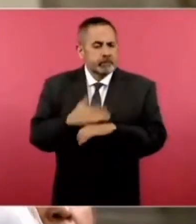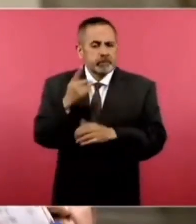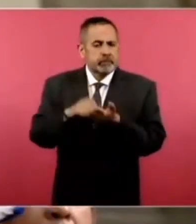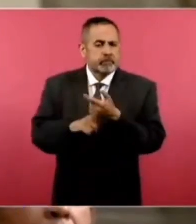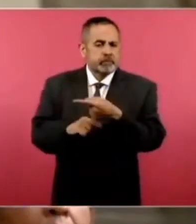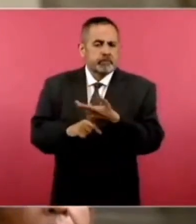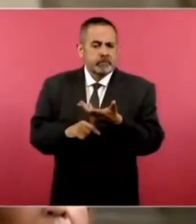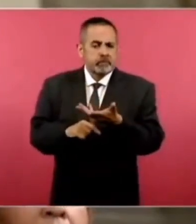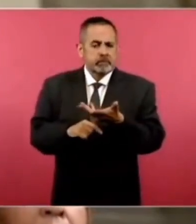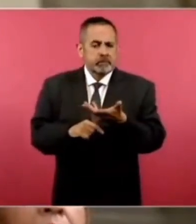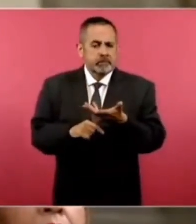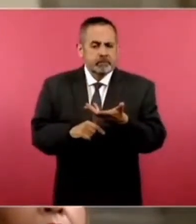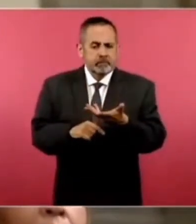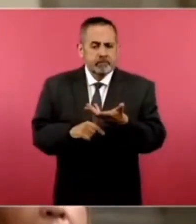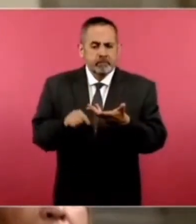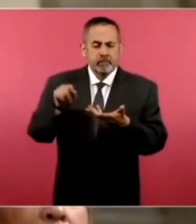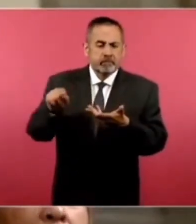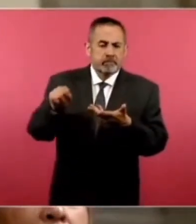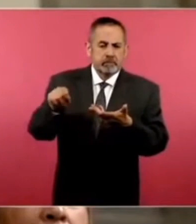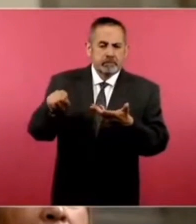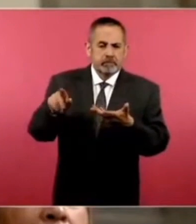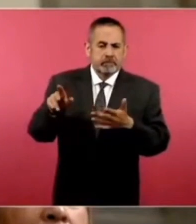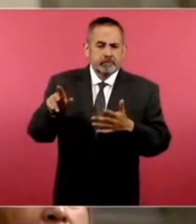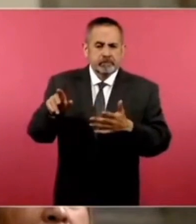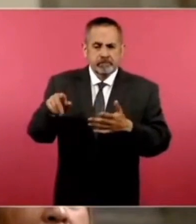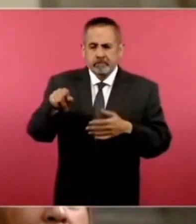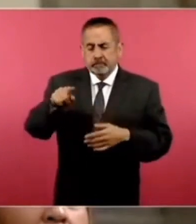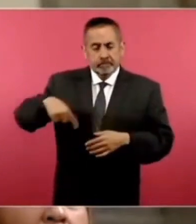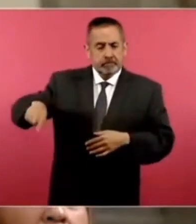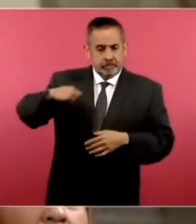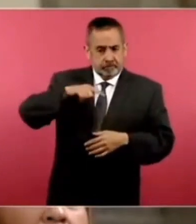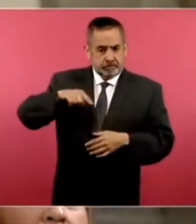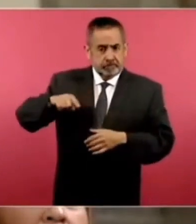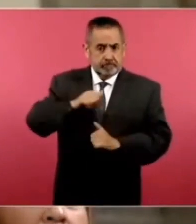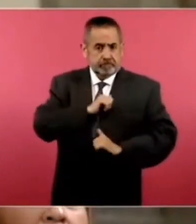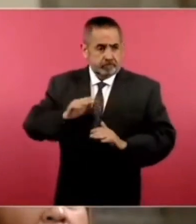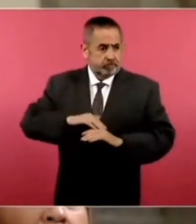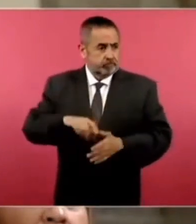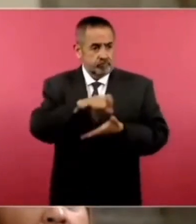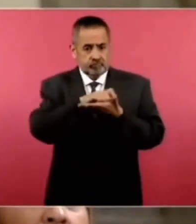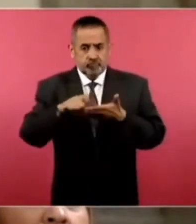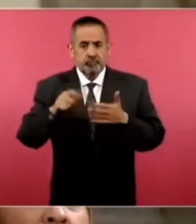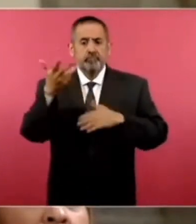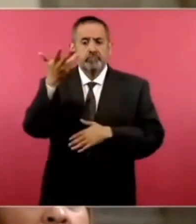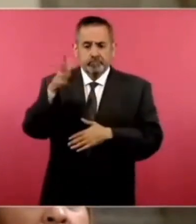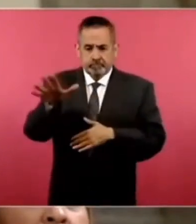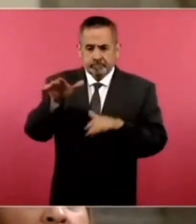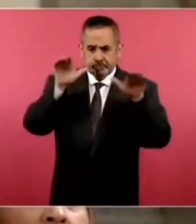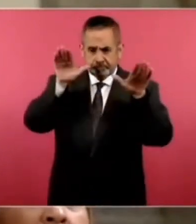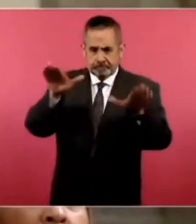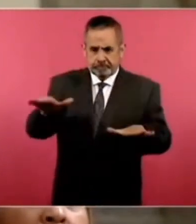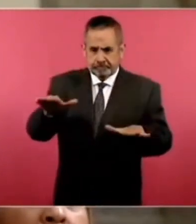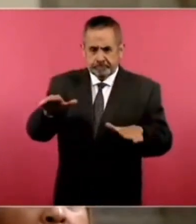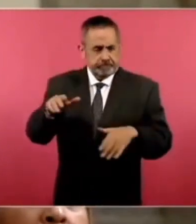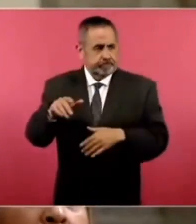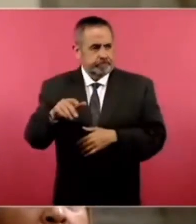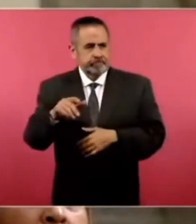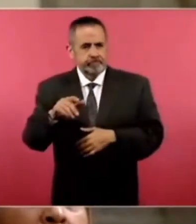qué se usó para adquirir estos 10 aviones y